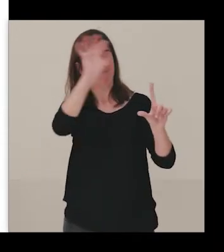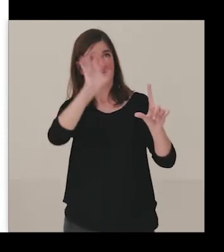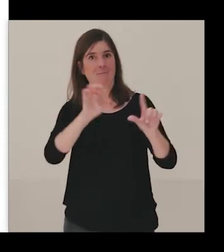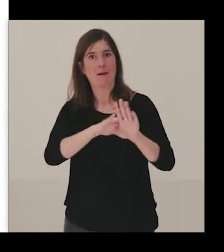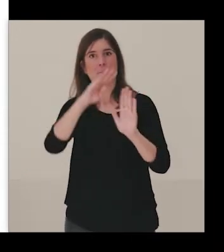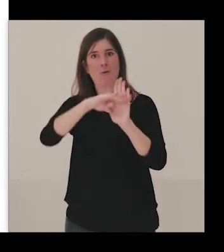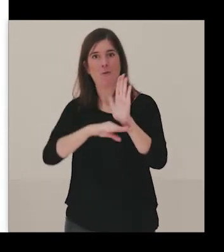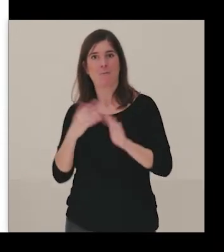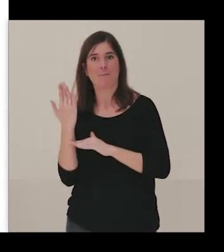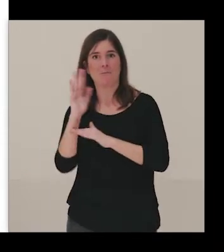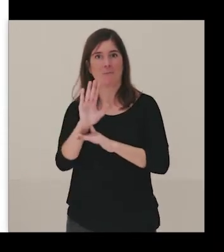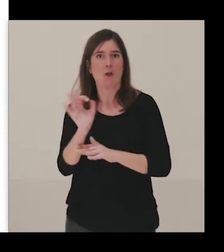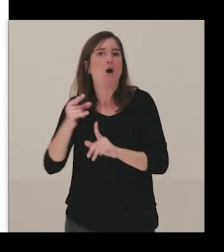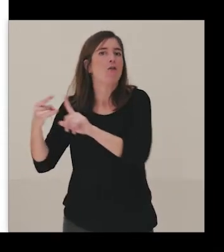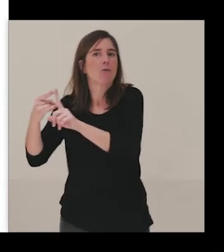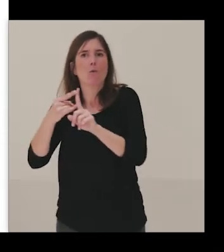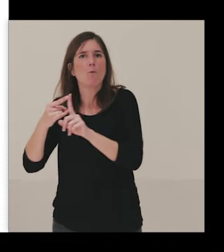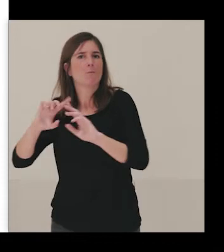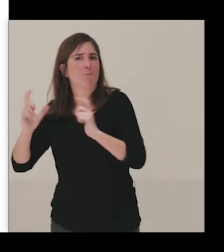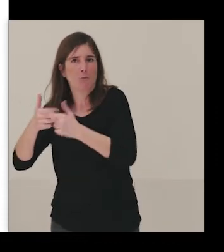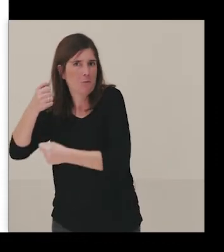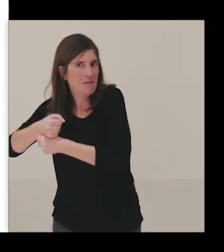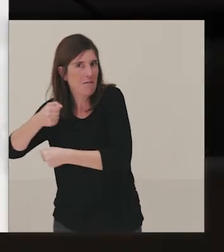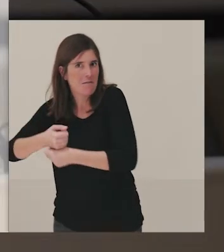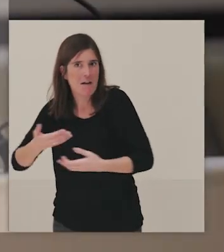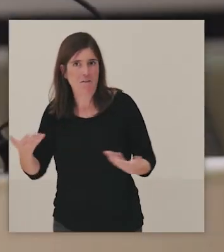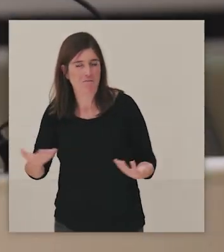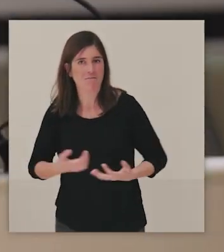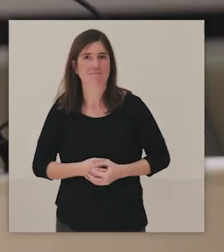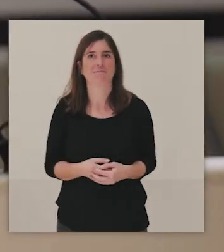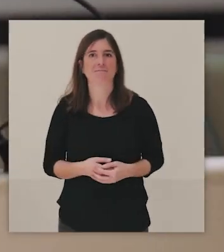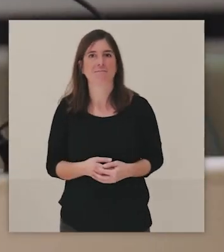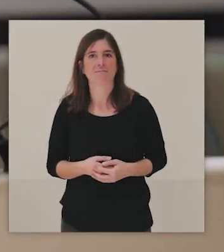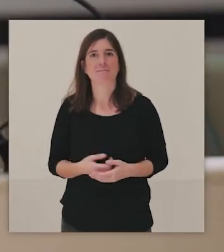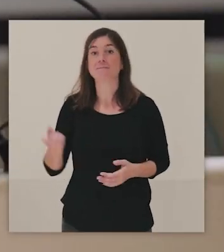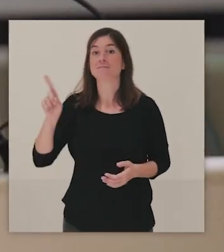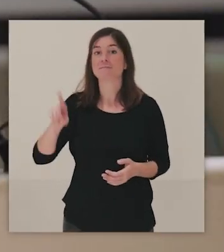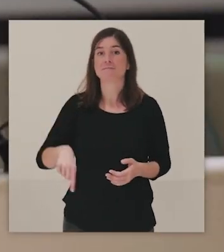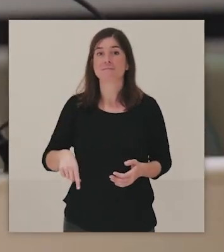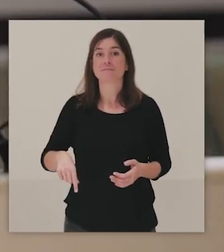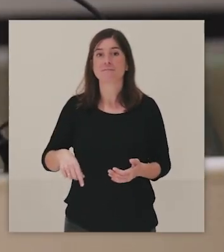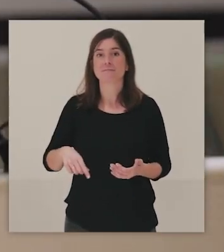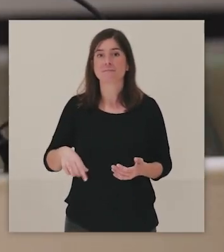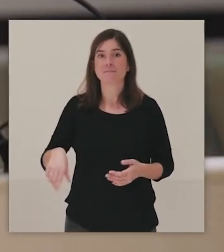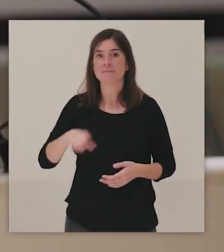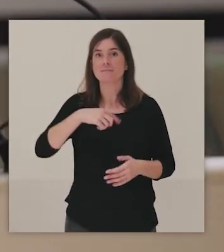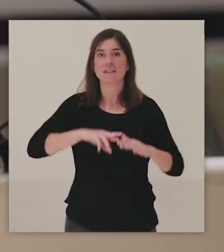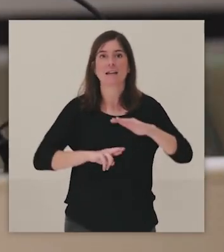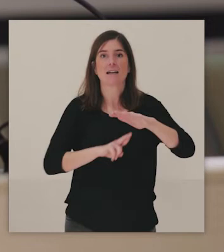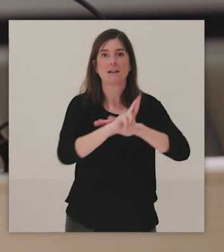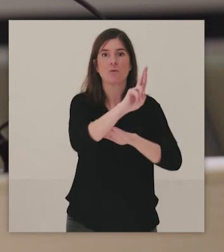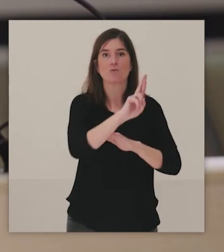y sesiones por Zoom también de trabajo. Hemos recurrido a algunos,